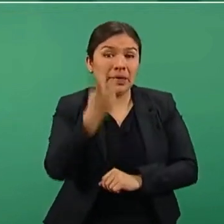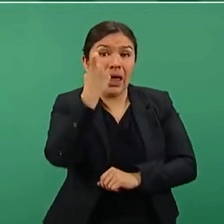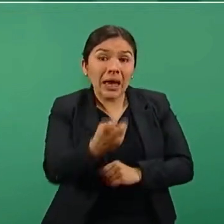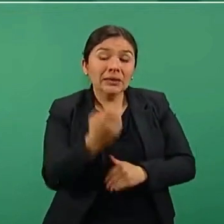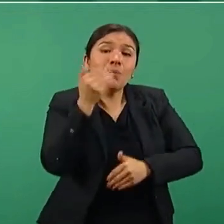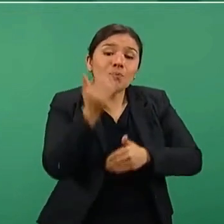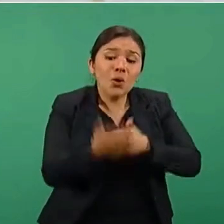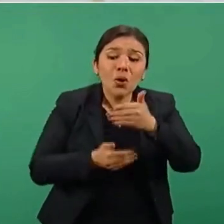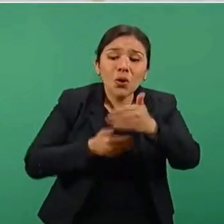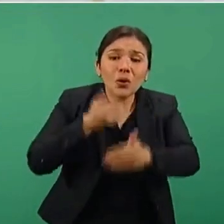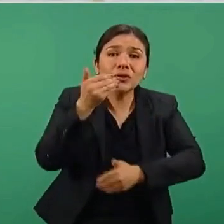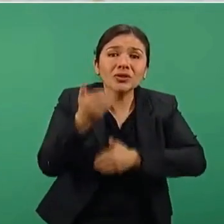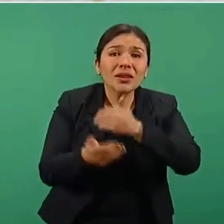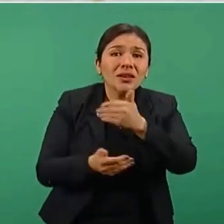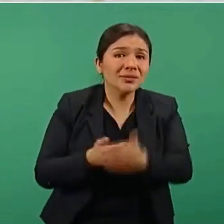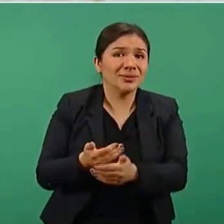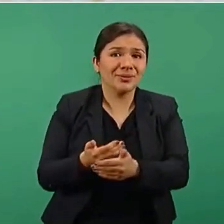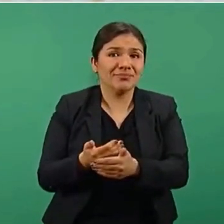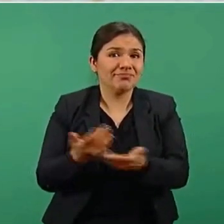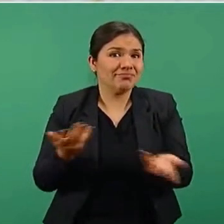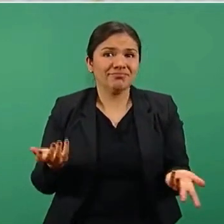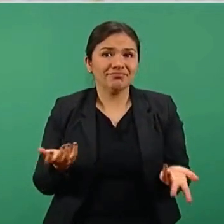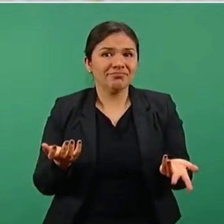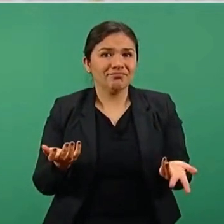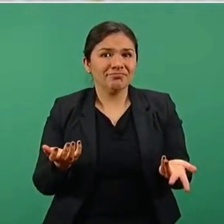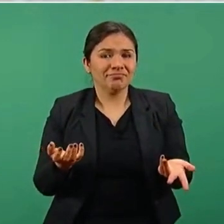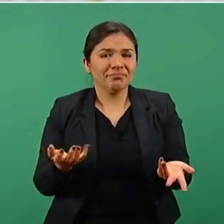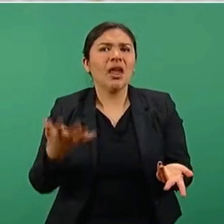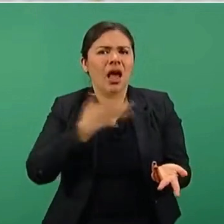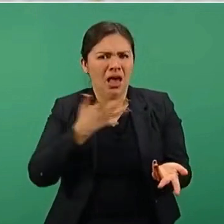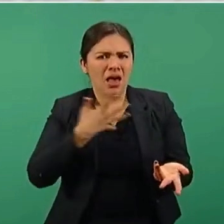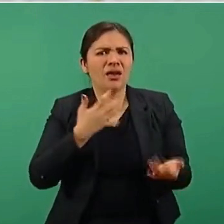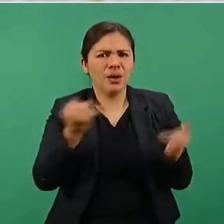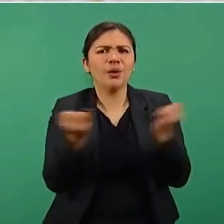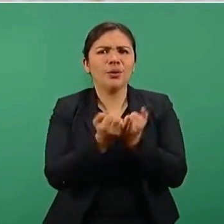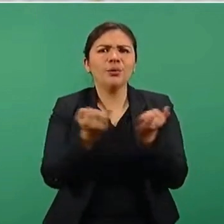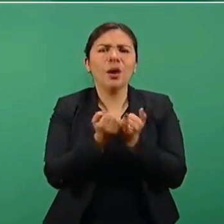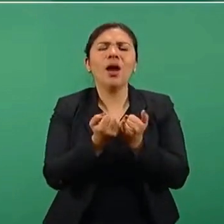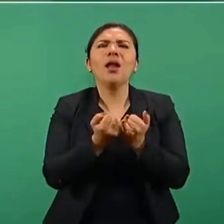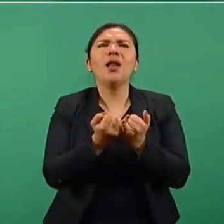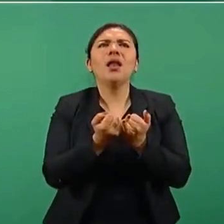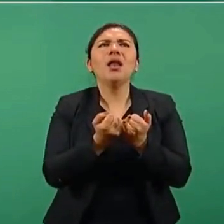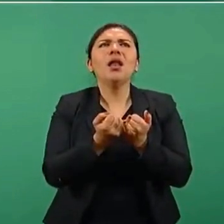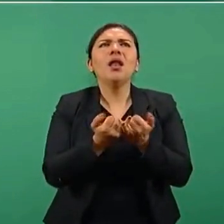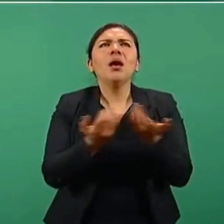proceso, porque hay también muchos